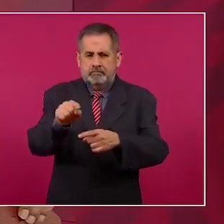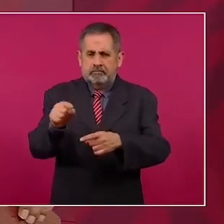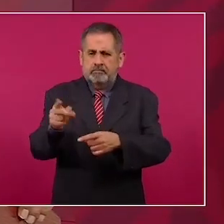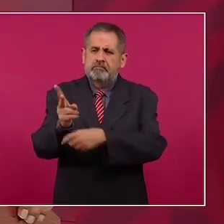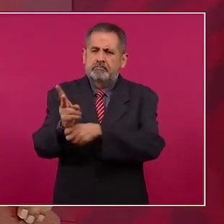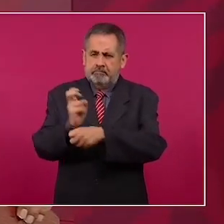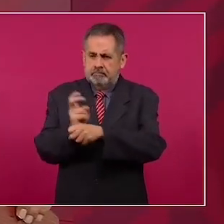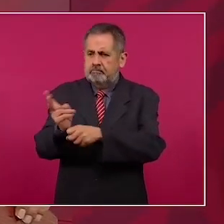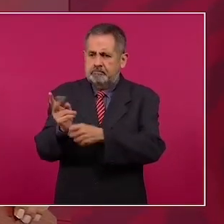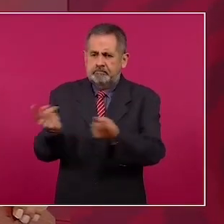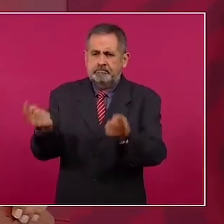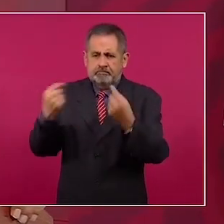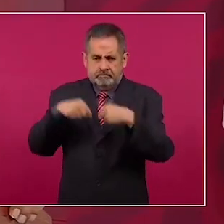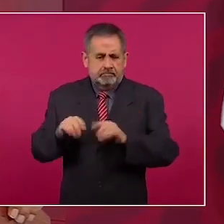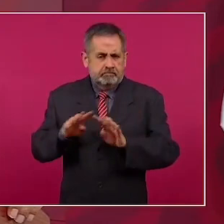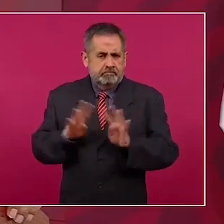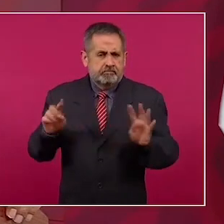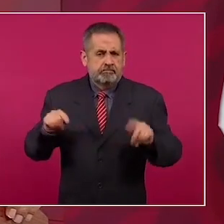invitados.